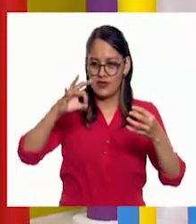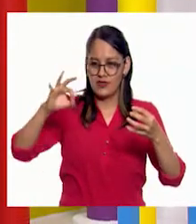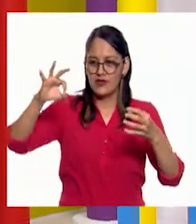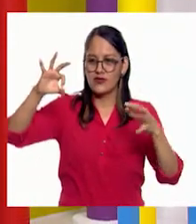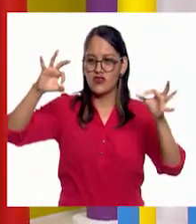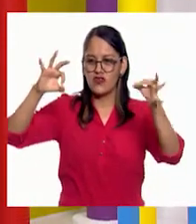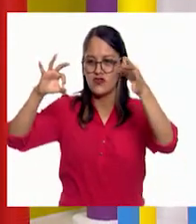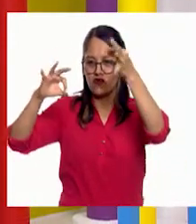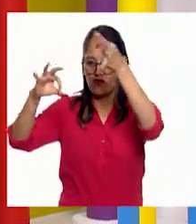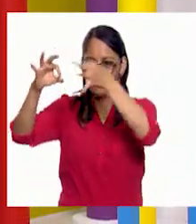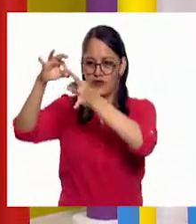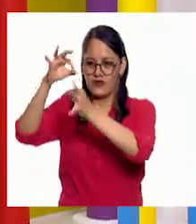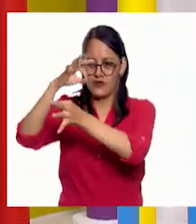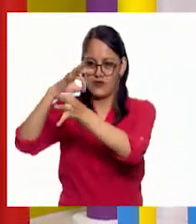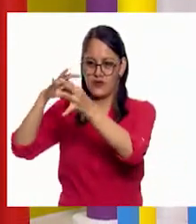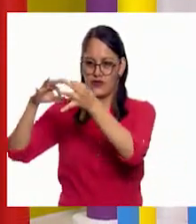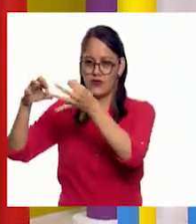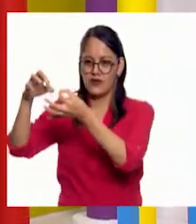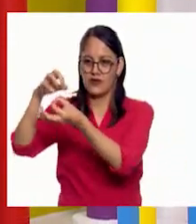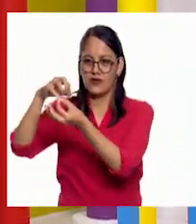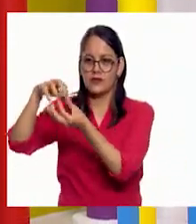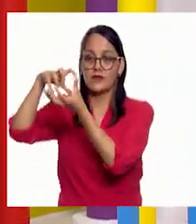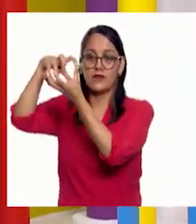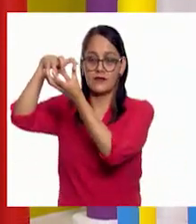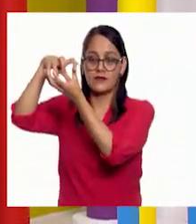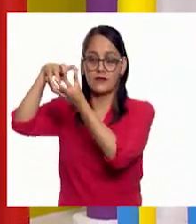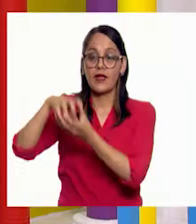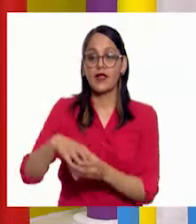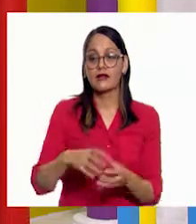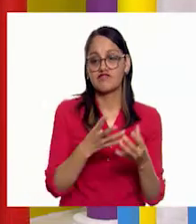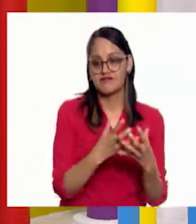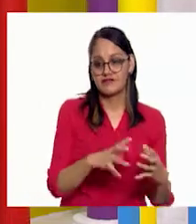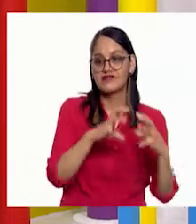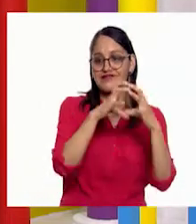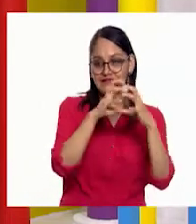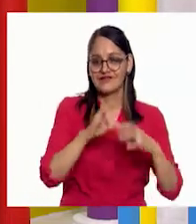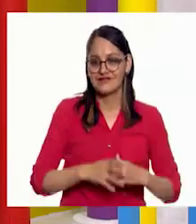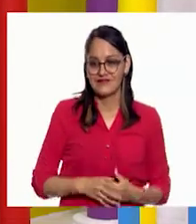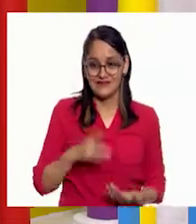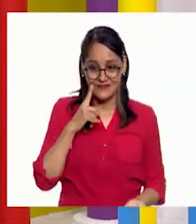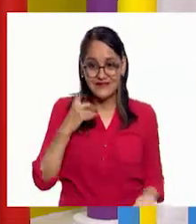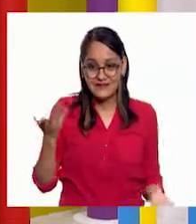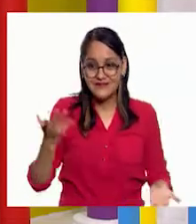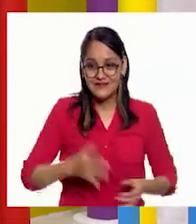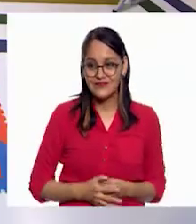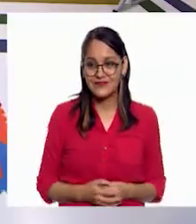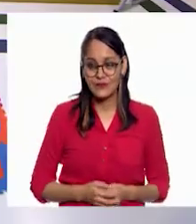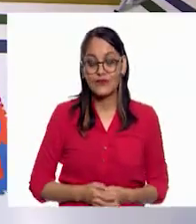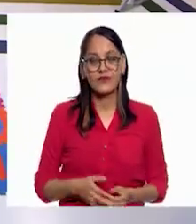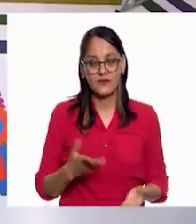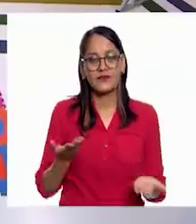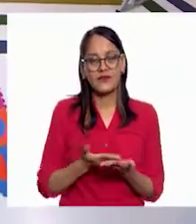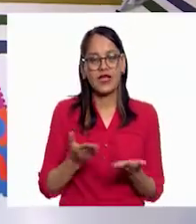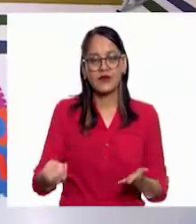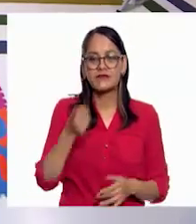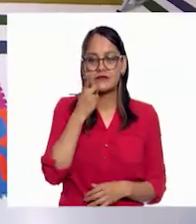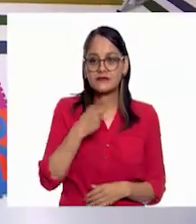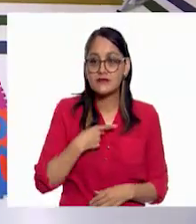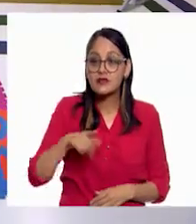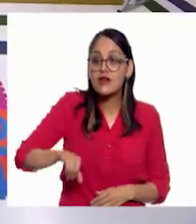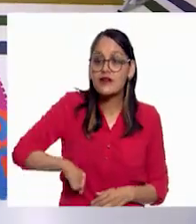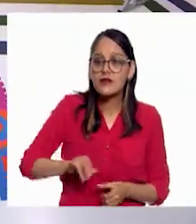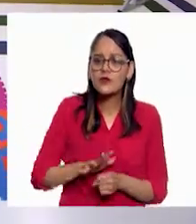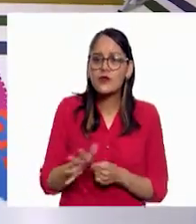a unir. Por eso quedó la Tierra y la luna. ¿Podemos ver entonces que ahora sí que me digas cuál es el dato